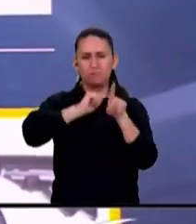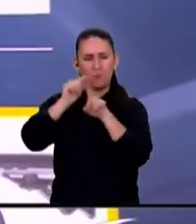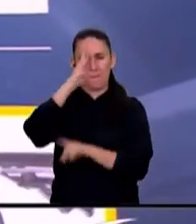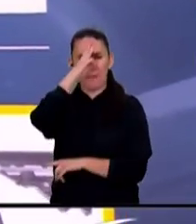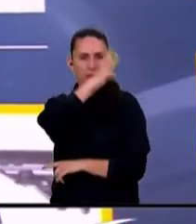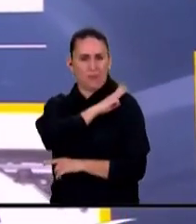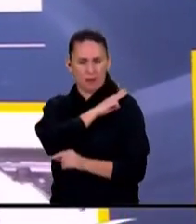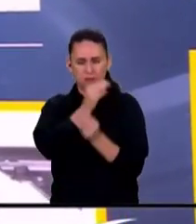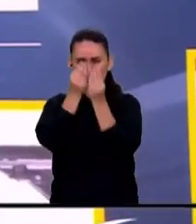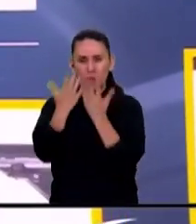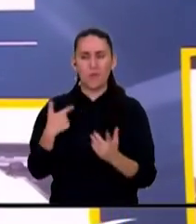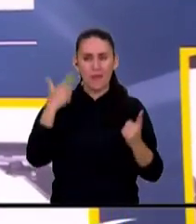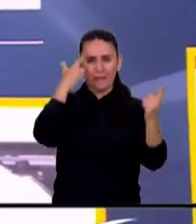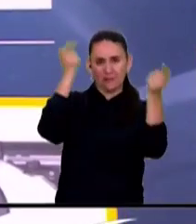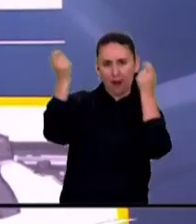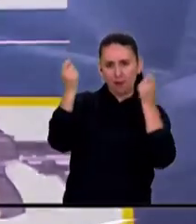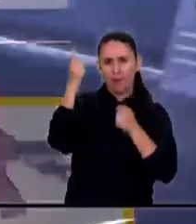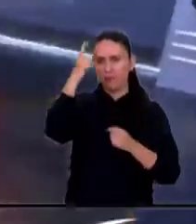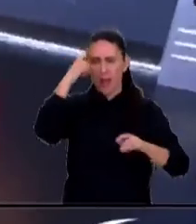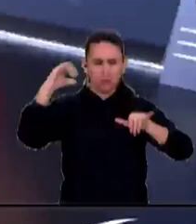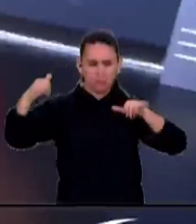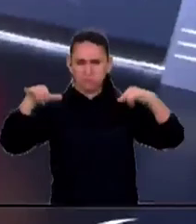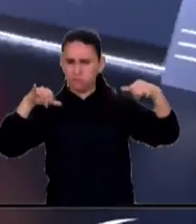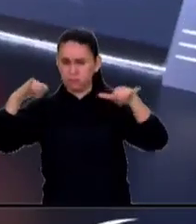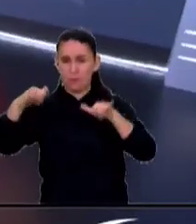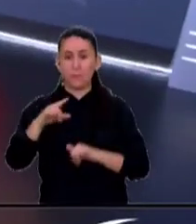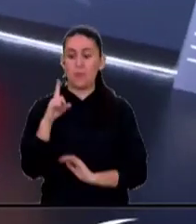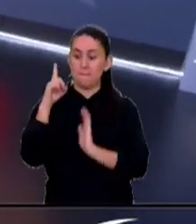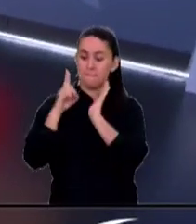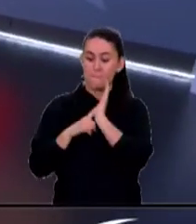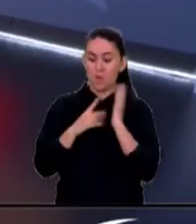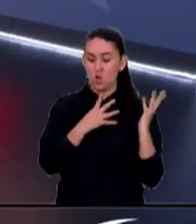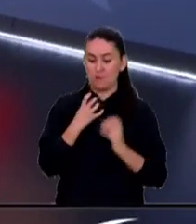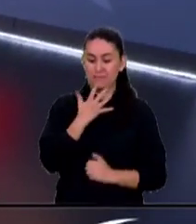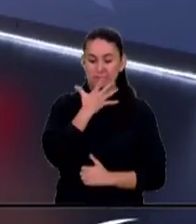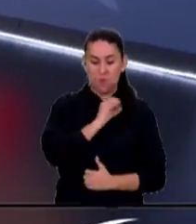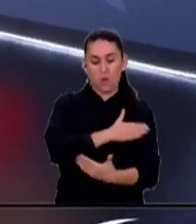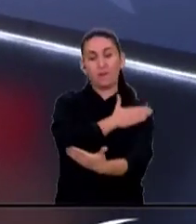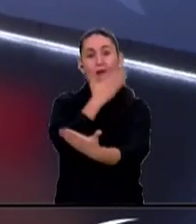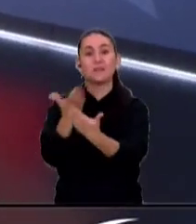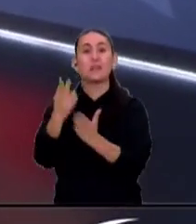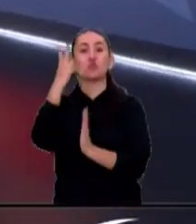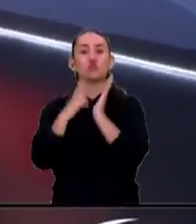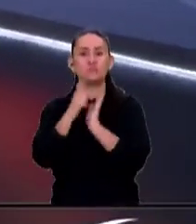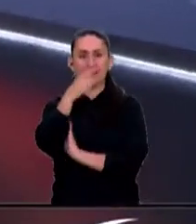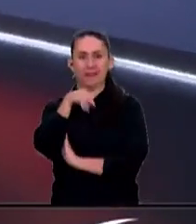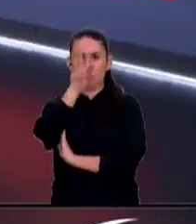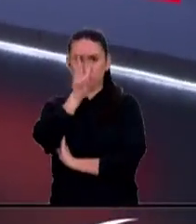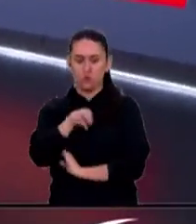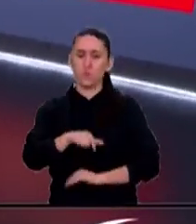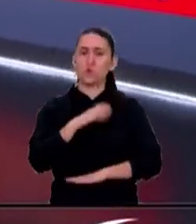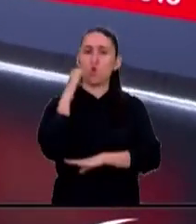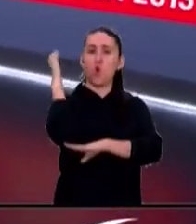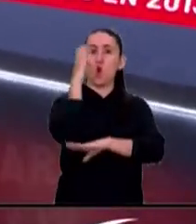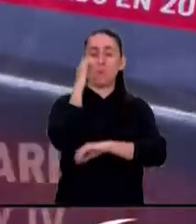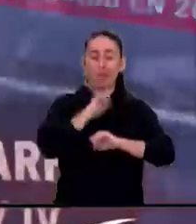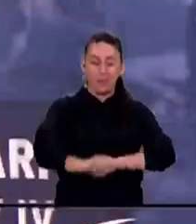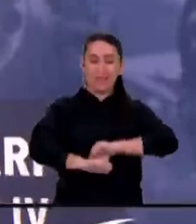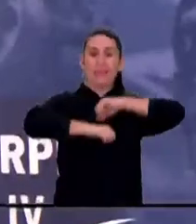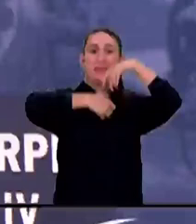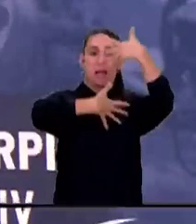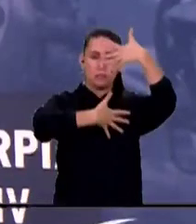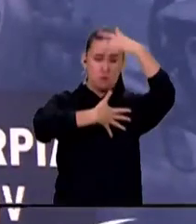militares, tácticos y de inteligencia. Entre 1950 y 2018, Colombia se posicionó como el décimo mayor